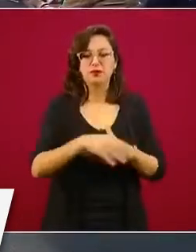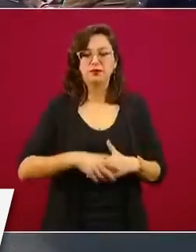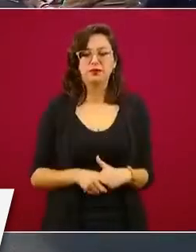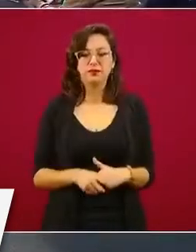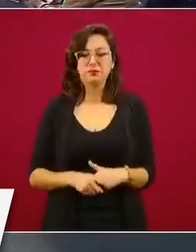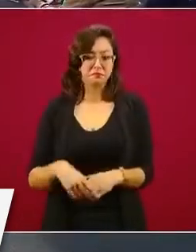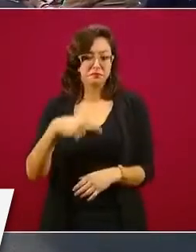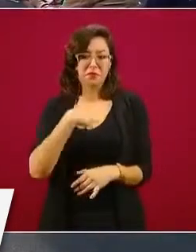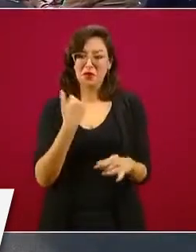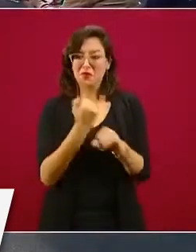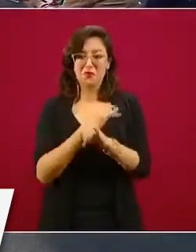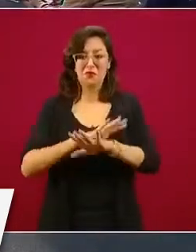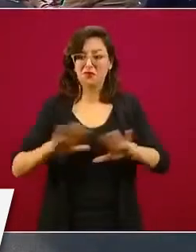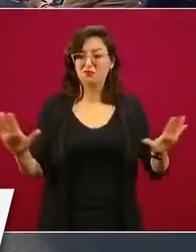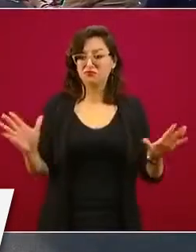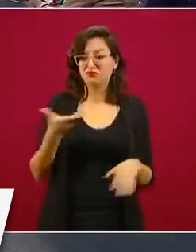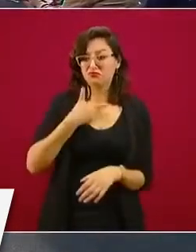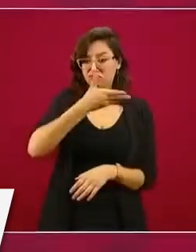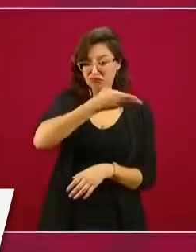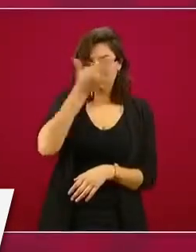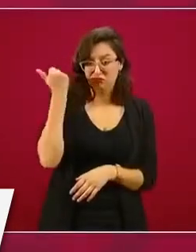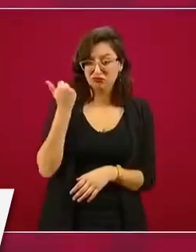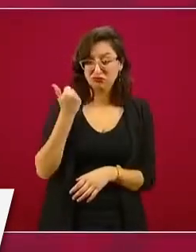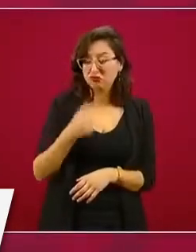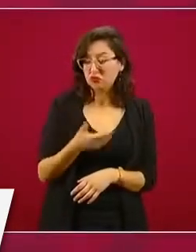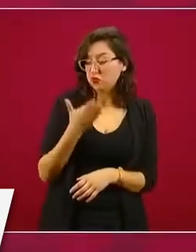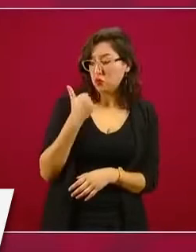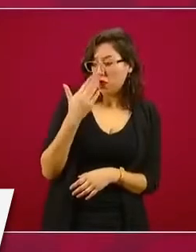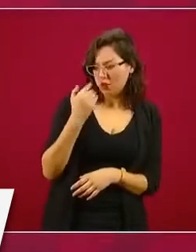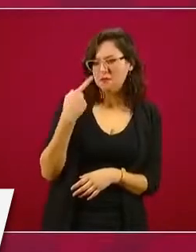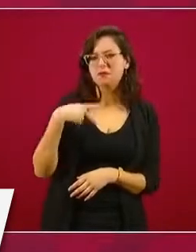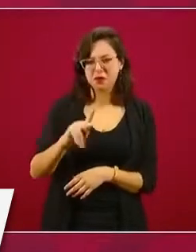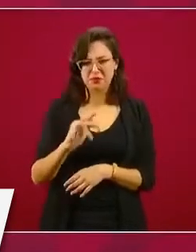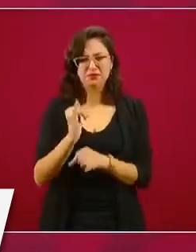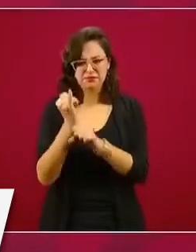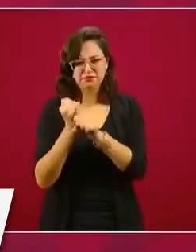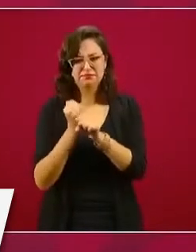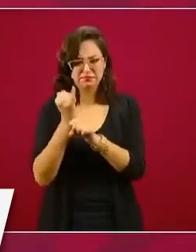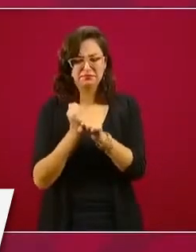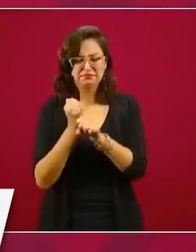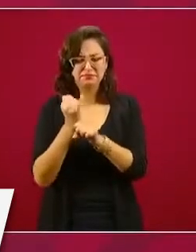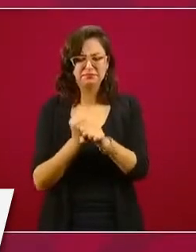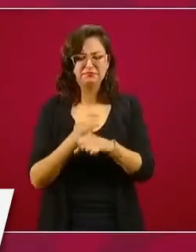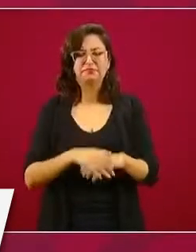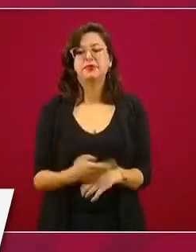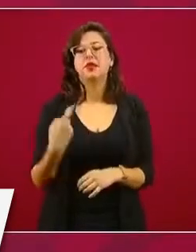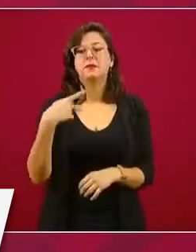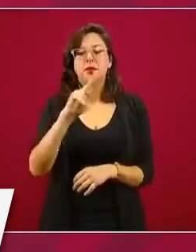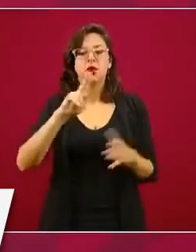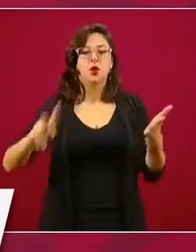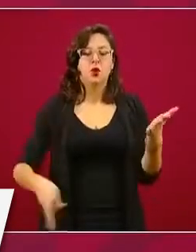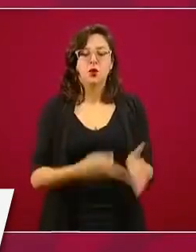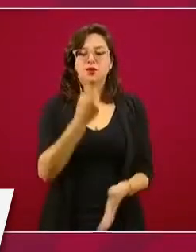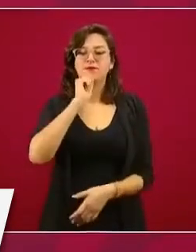información al respecto, pero vamos a investigar. Pero volvemos a lo mismo.